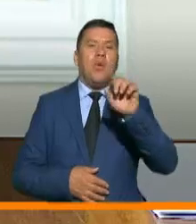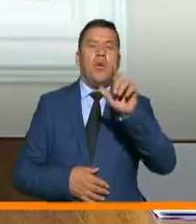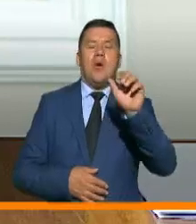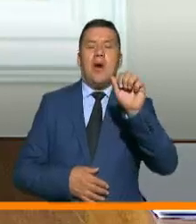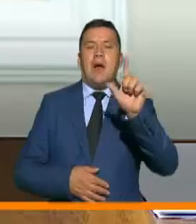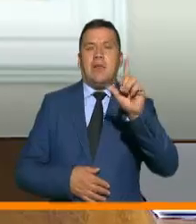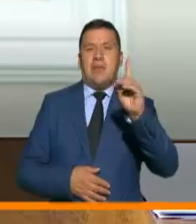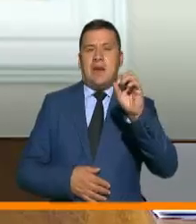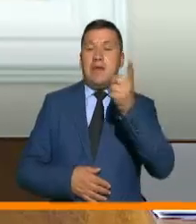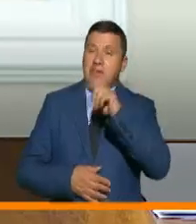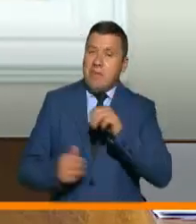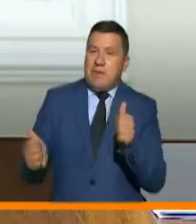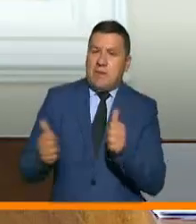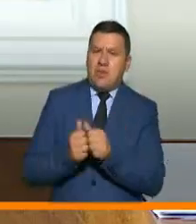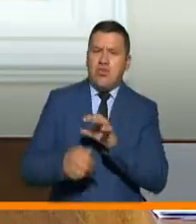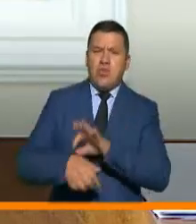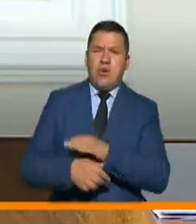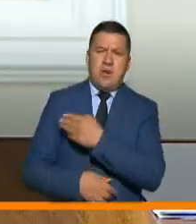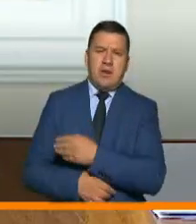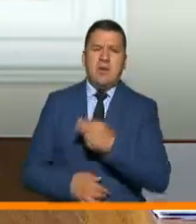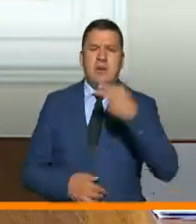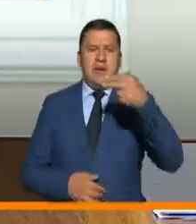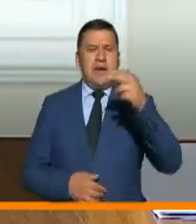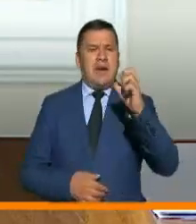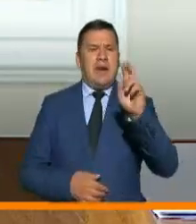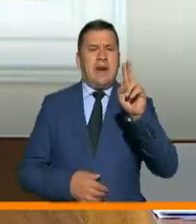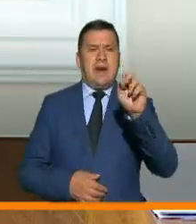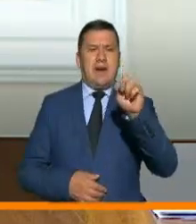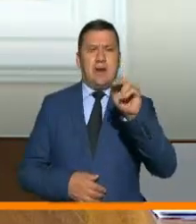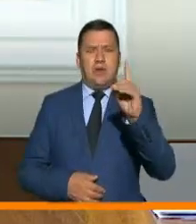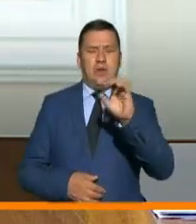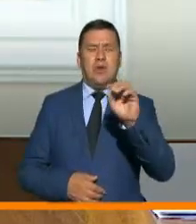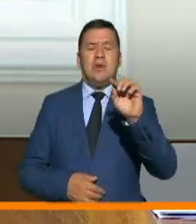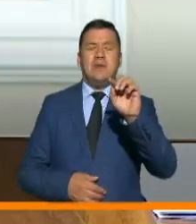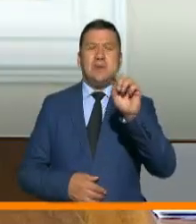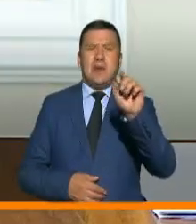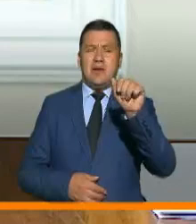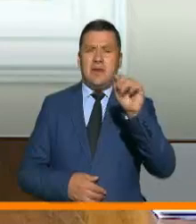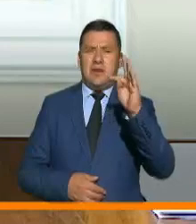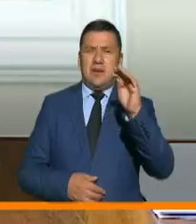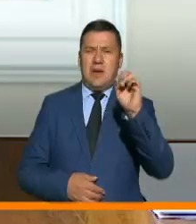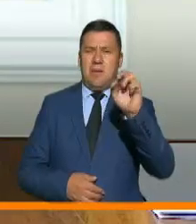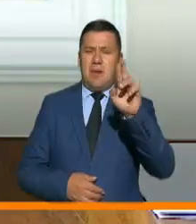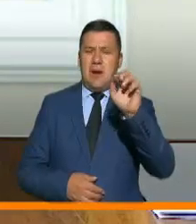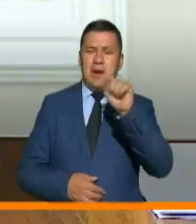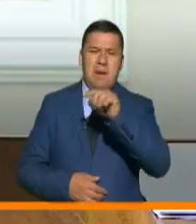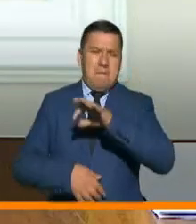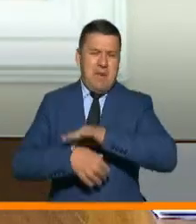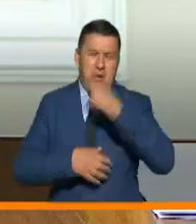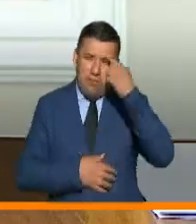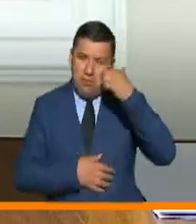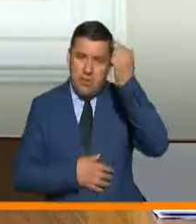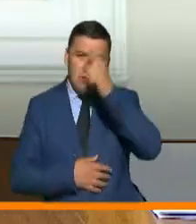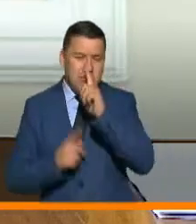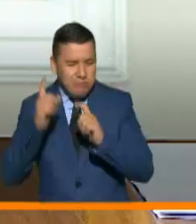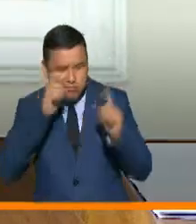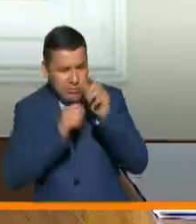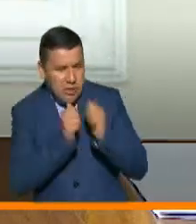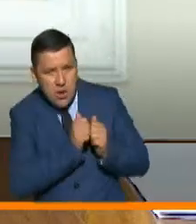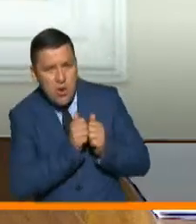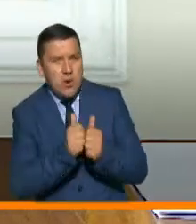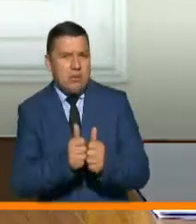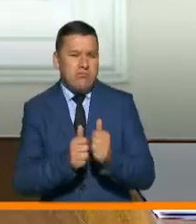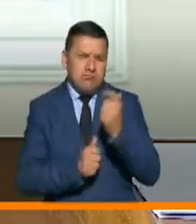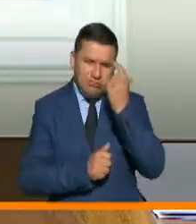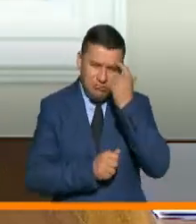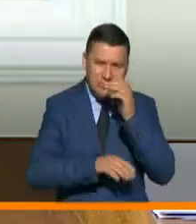También está con nosotros el doctor Hernando Santamaría, médico psiquiatra, que ha estado también acompañando los análisis sobre